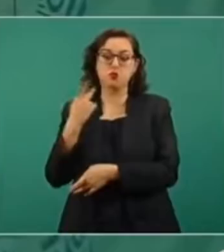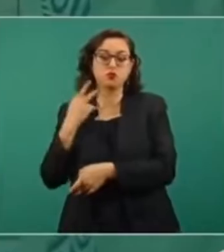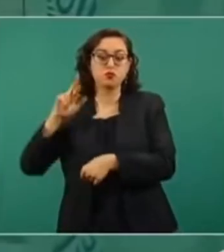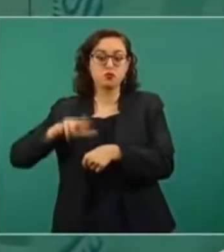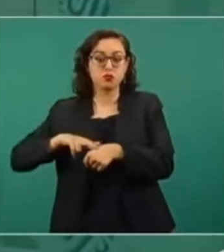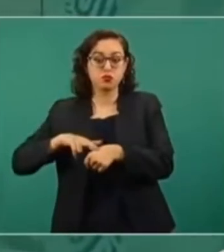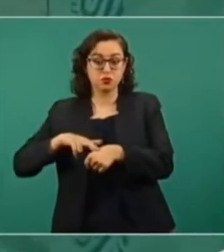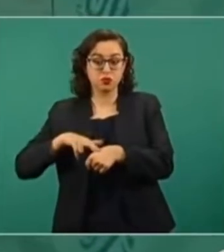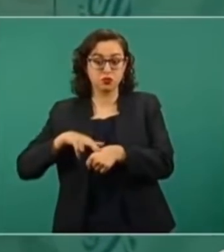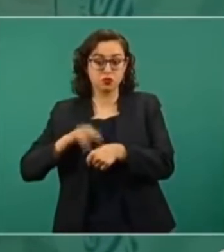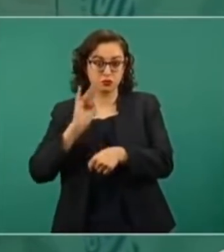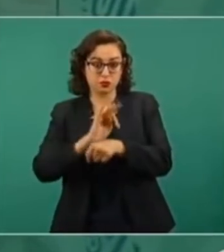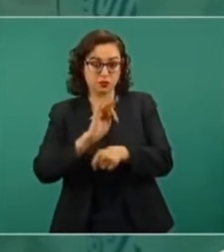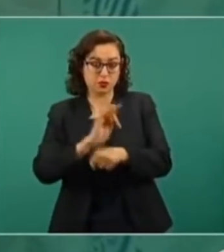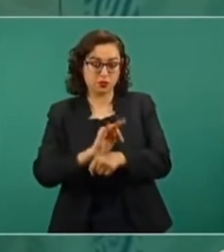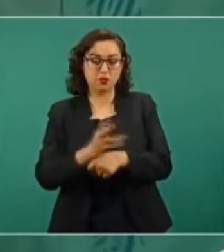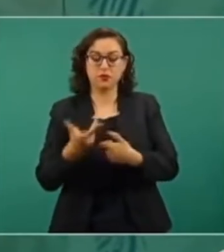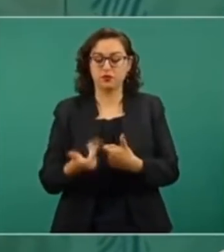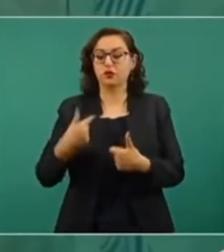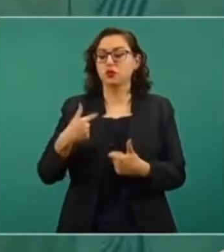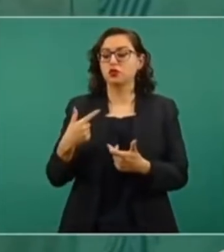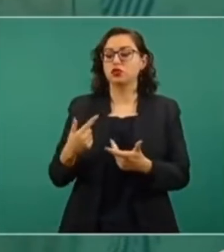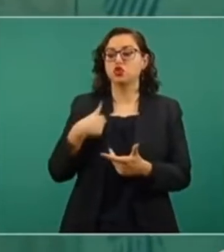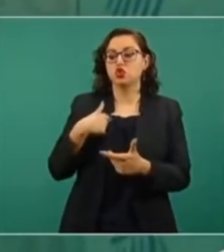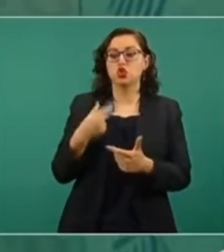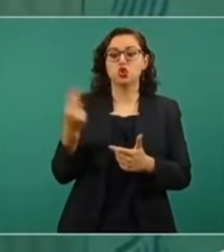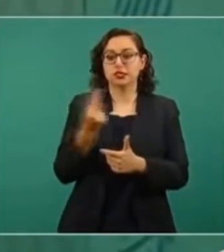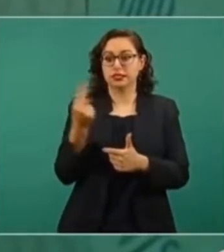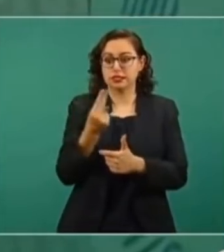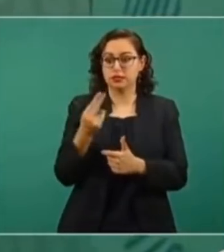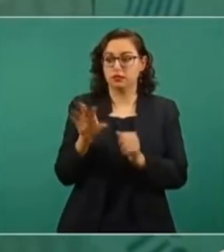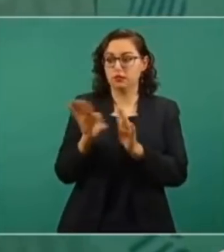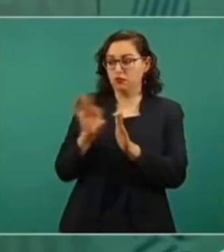enviar una terna al Senado.